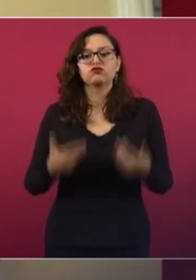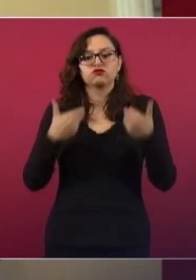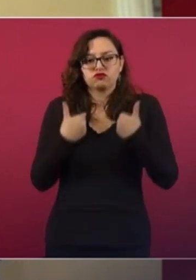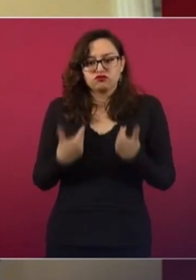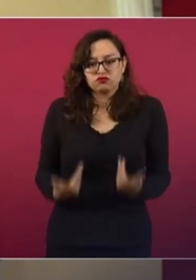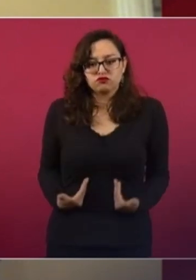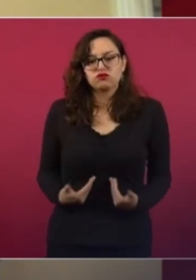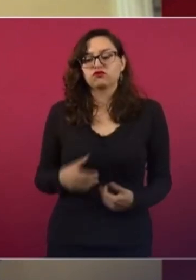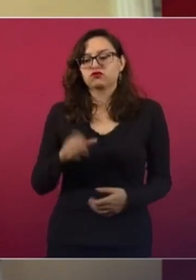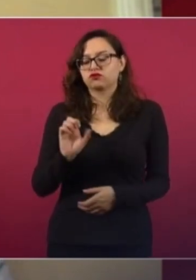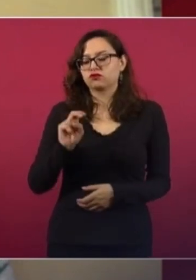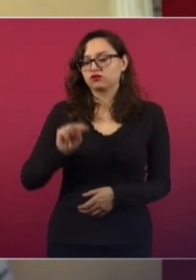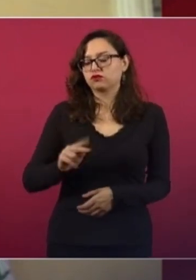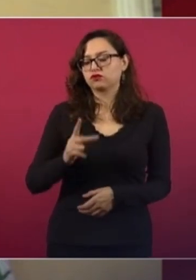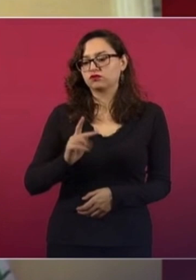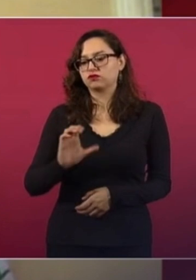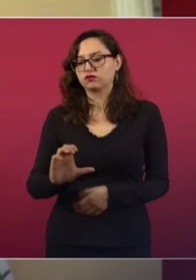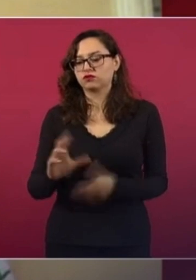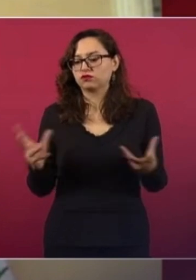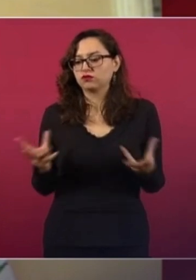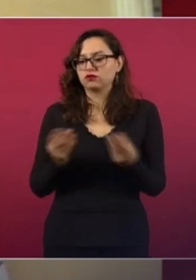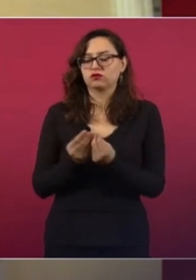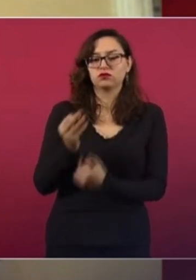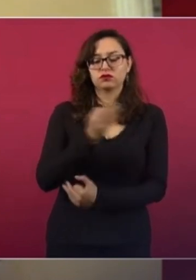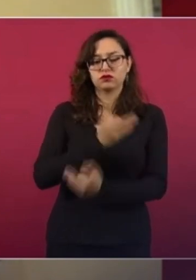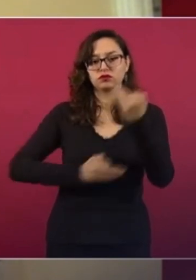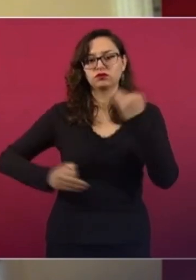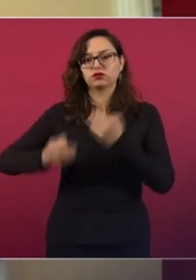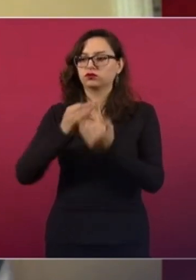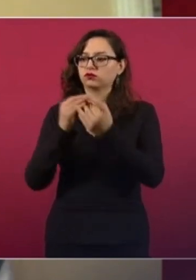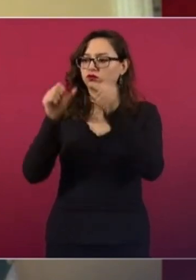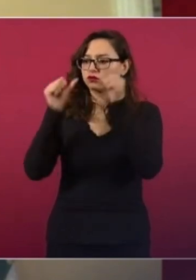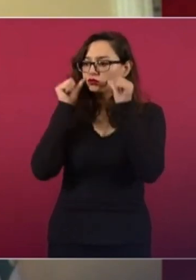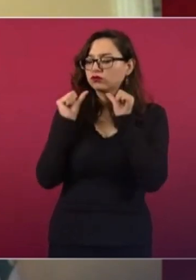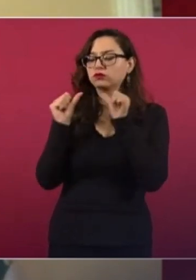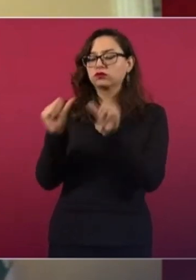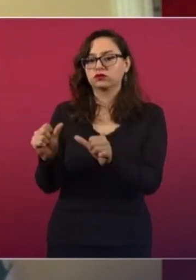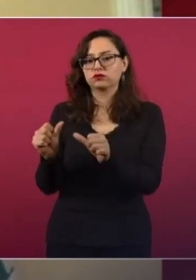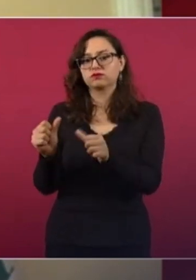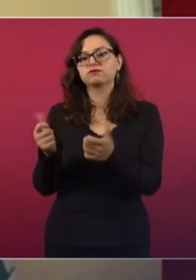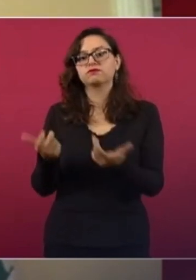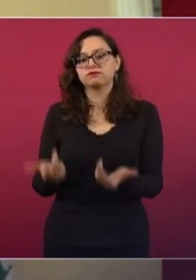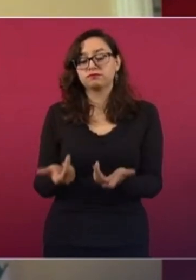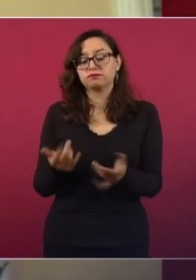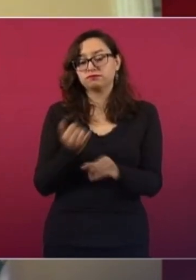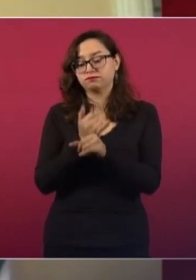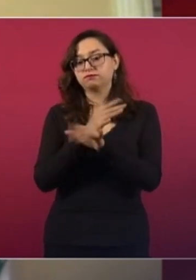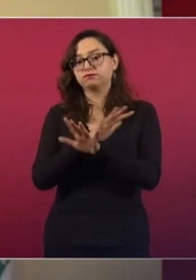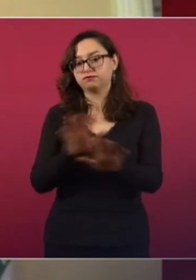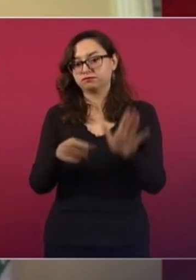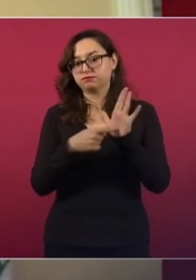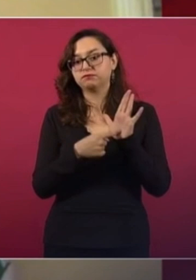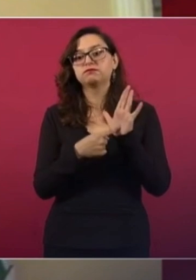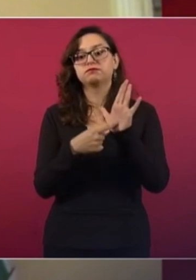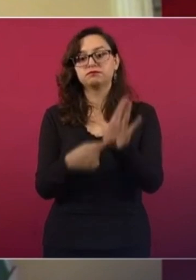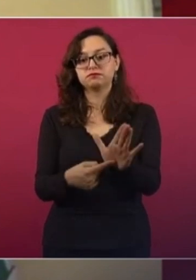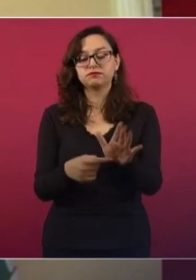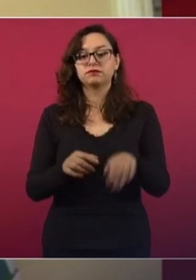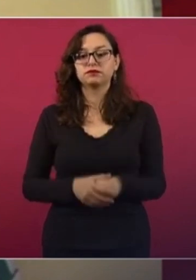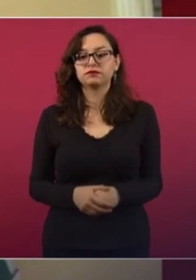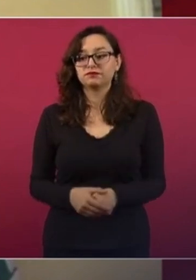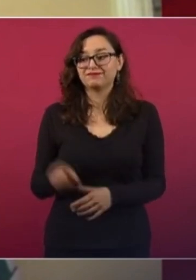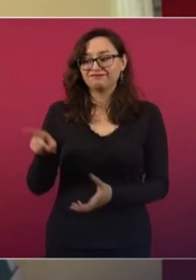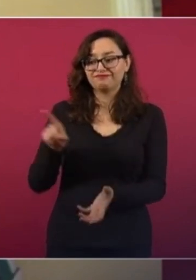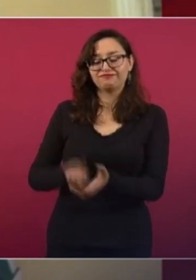equipo de la Coordinación Nacional de Protección Civil. En donde se pudo corroborar el siguiente dato. Tenemos a 10